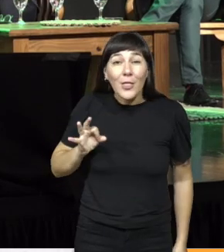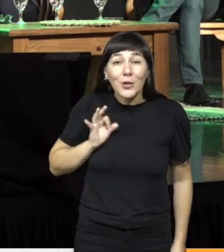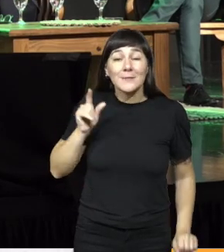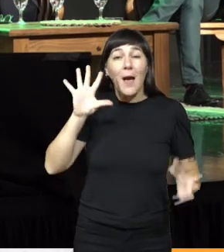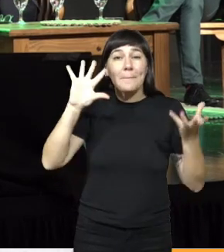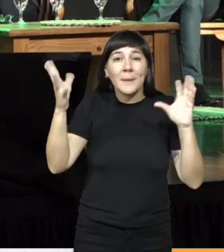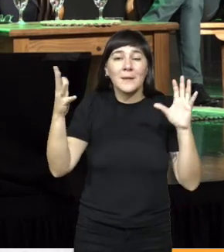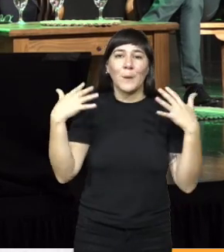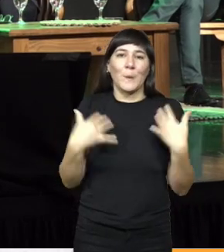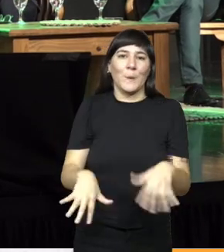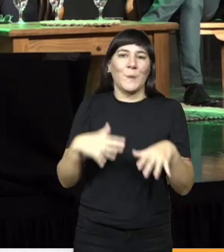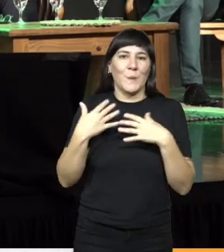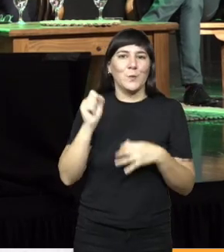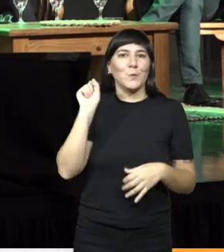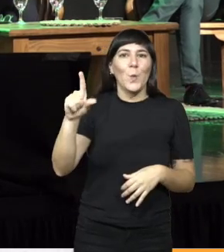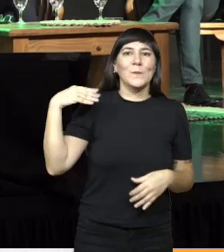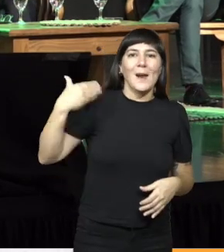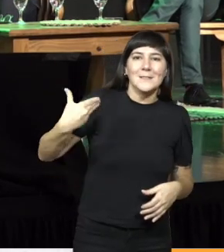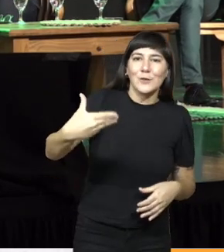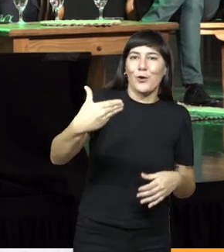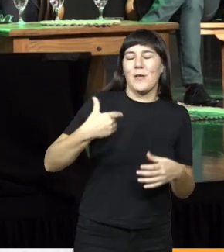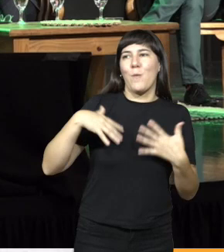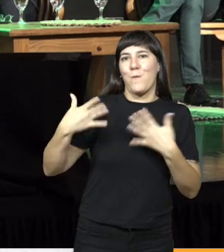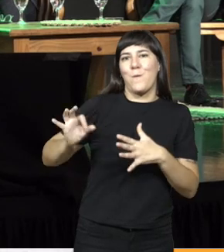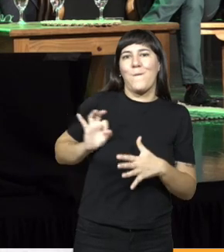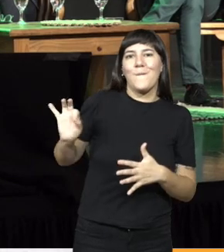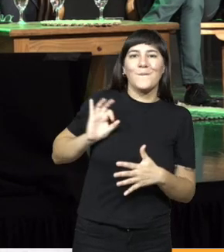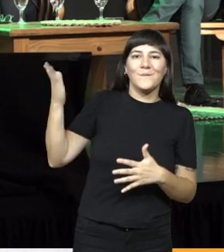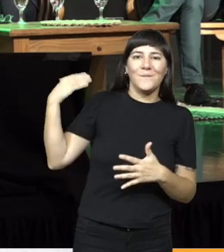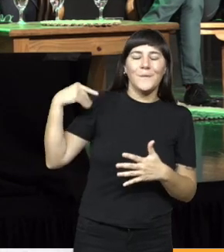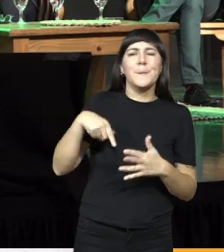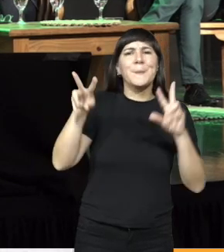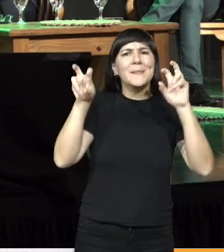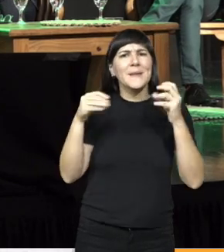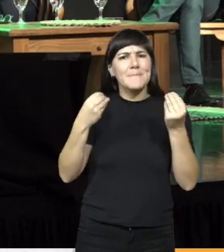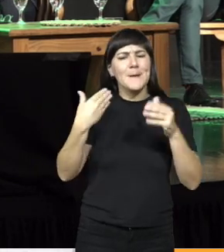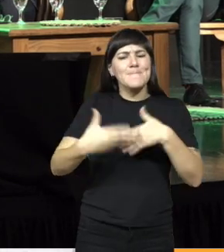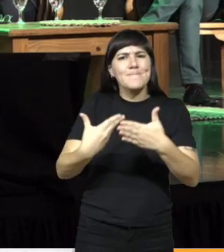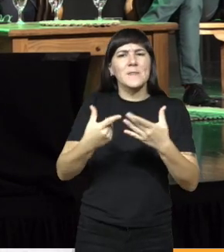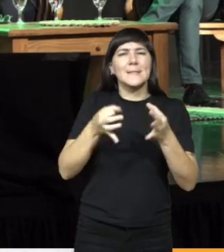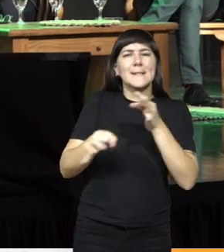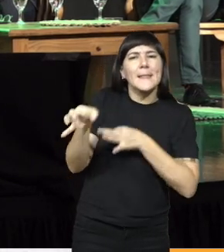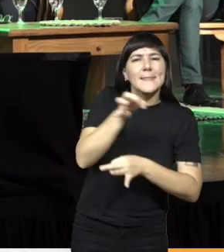Así que, larga su trayectoria. Y, bueno, el tema de desarrollar va a ser estrategias y trazabilidad para la